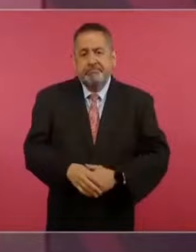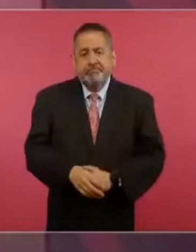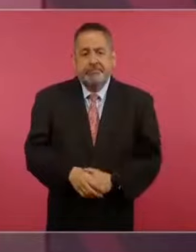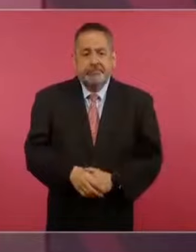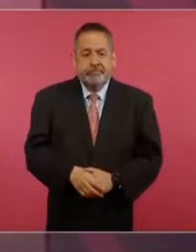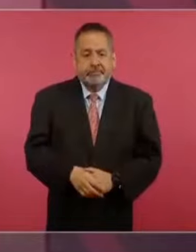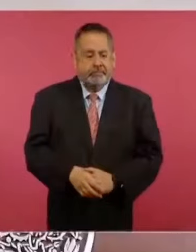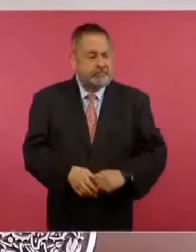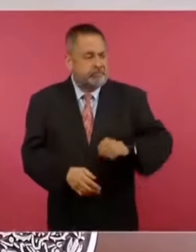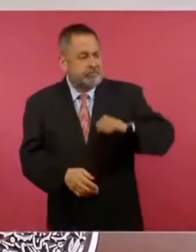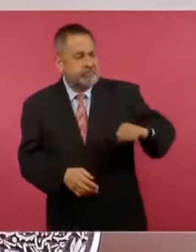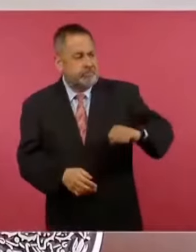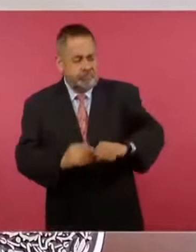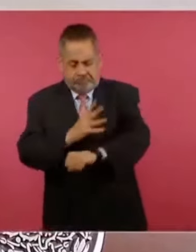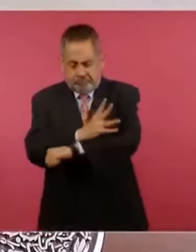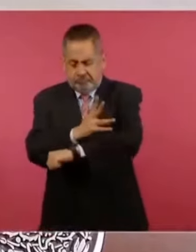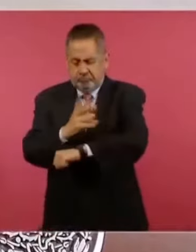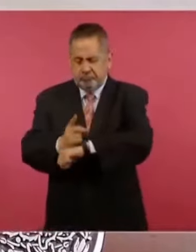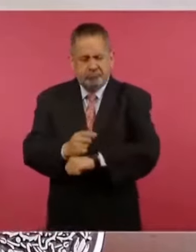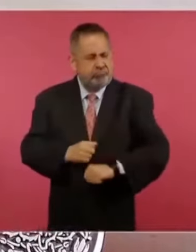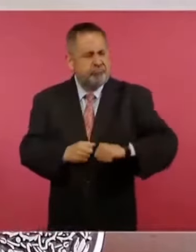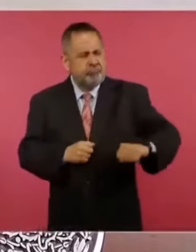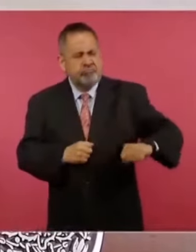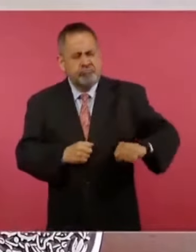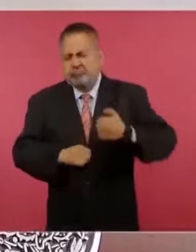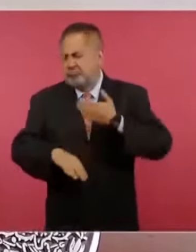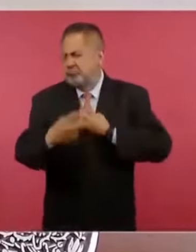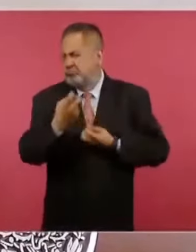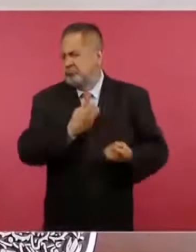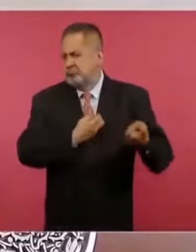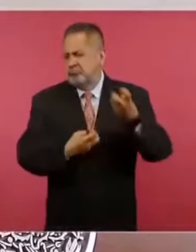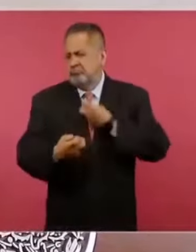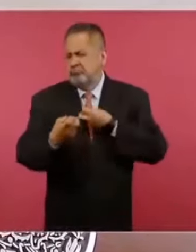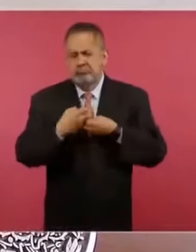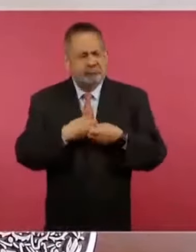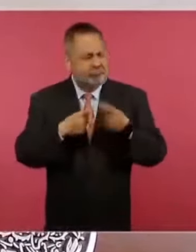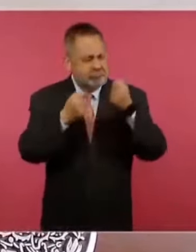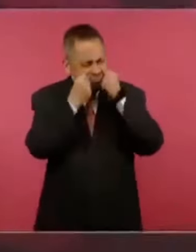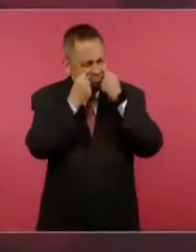Si se tiene autoridad moral, no pasa nada, se resbala todo.